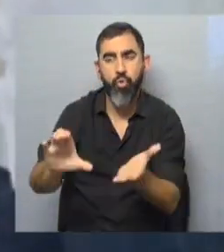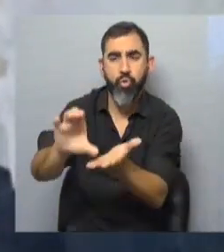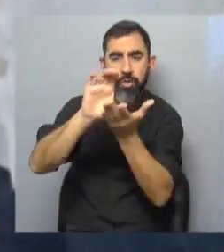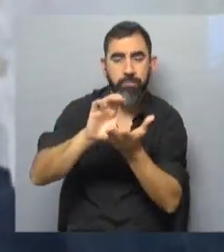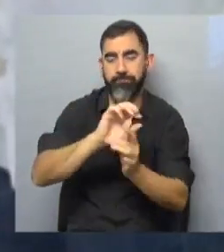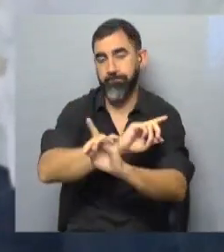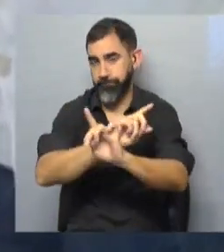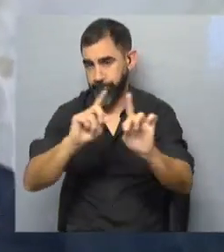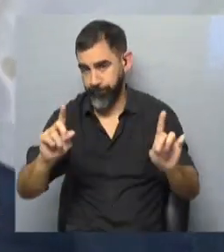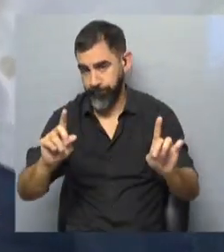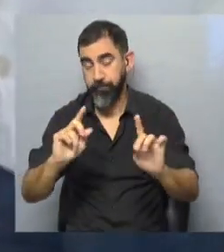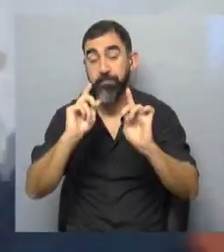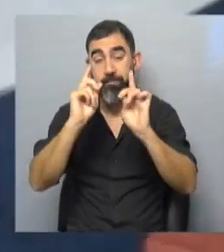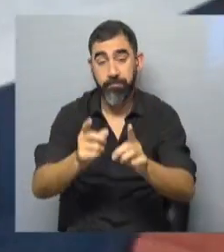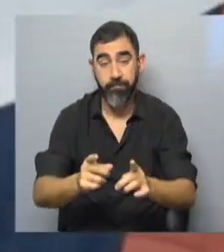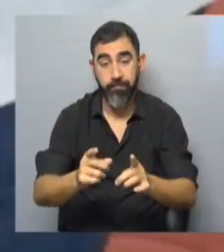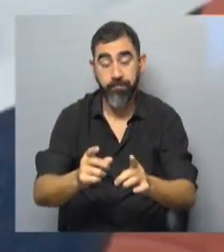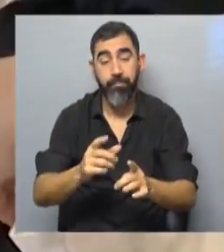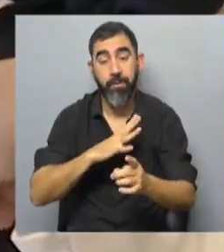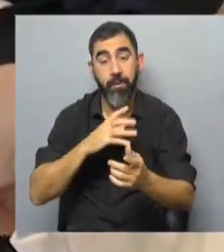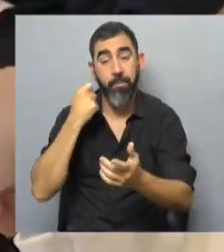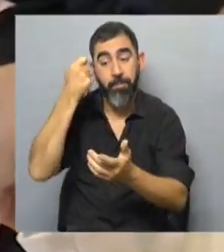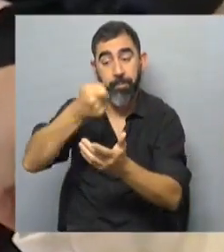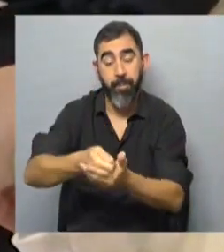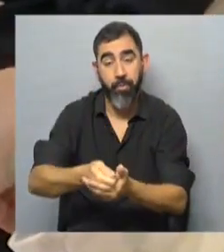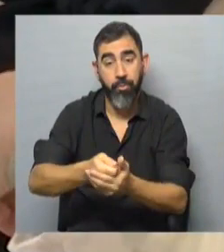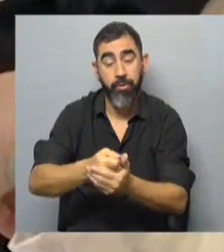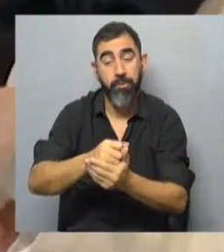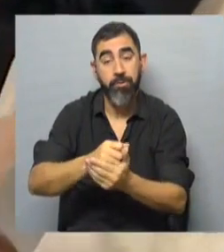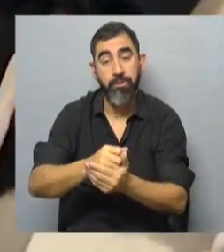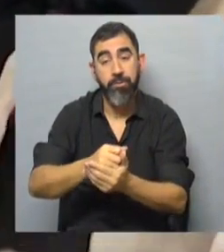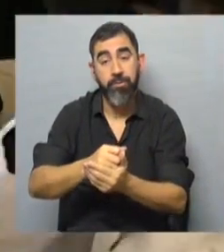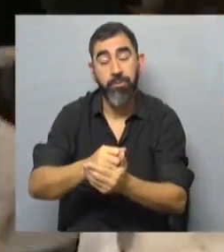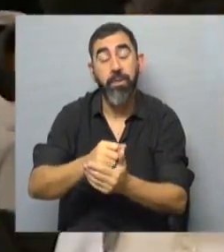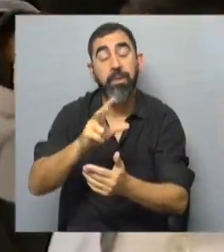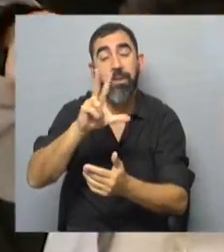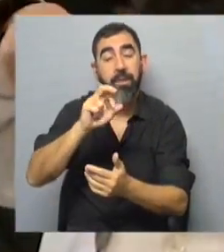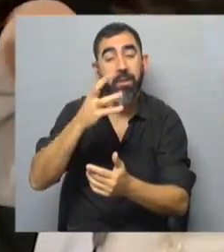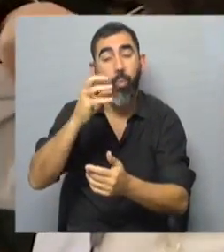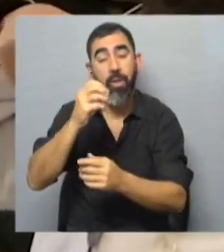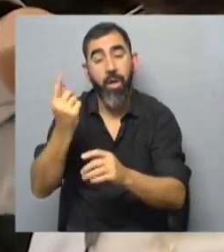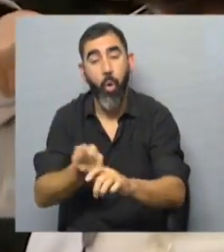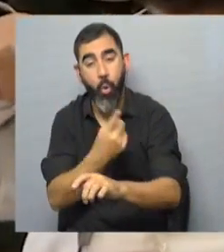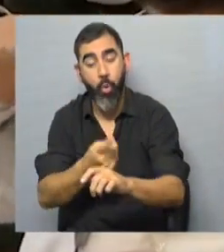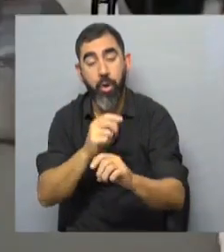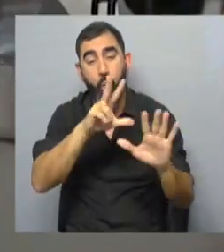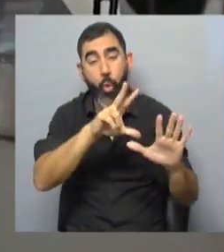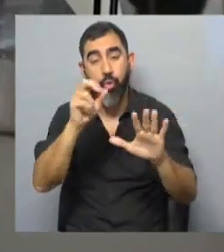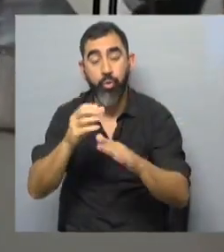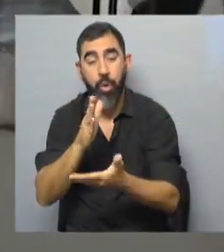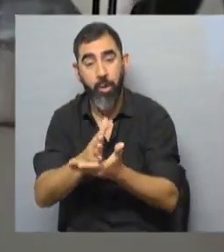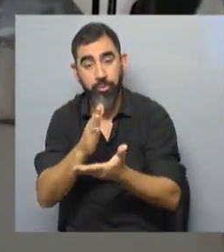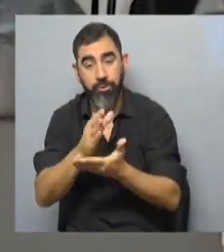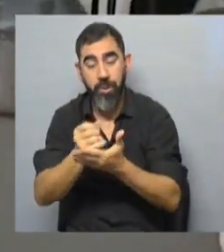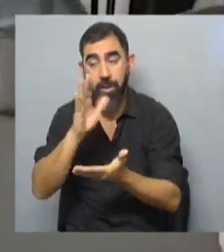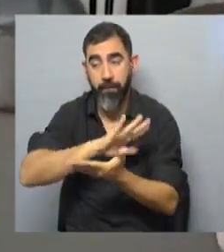está también el pago de 30, el pasaje de 30 a 40 horas de 800 auxiliares, están las becas de